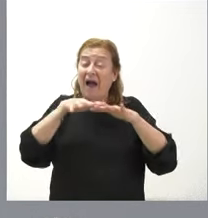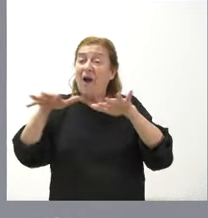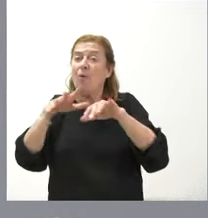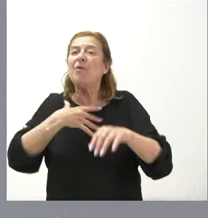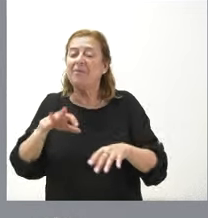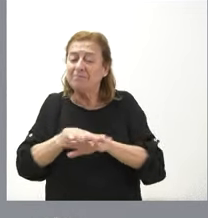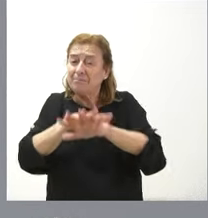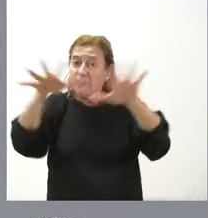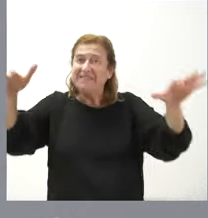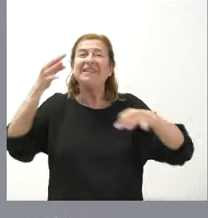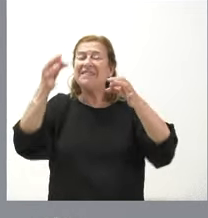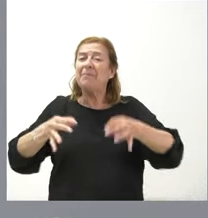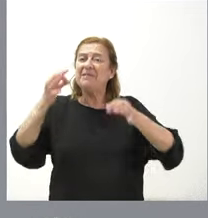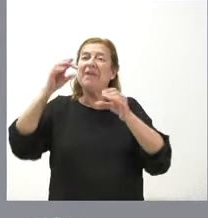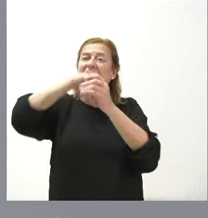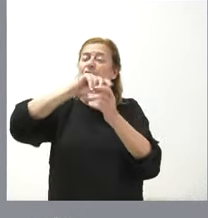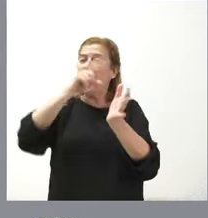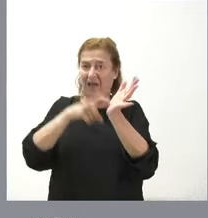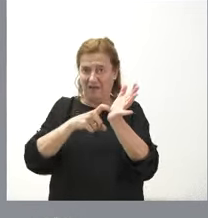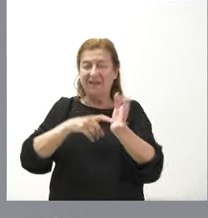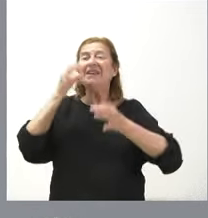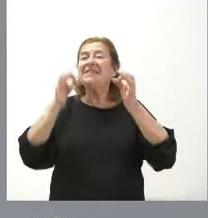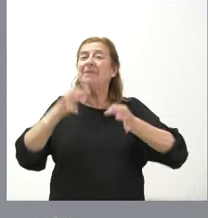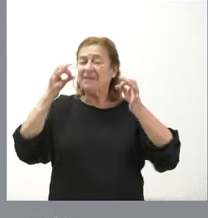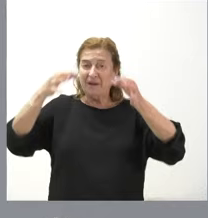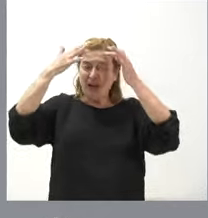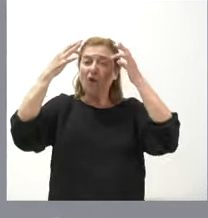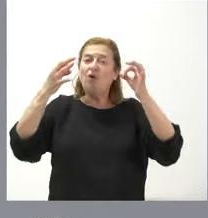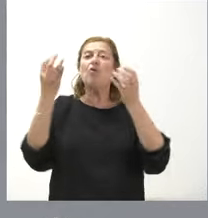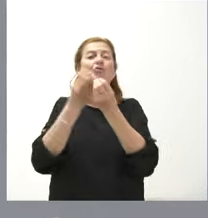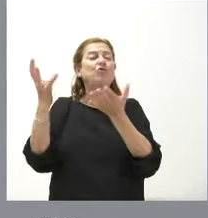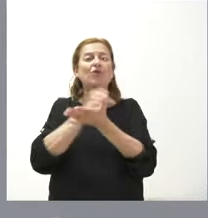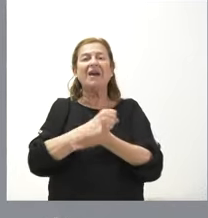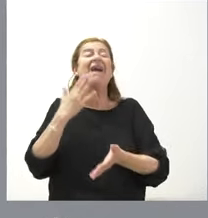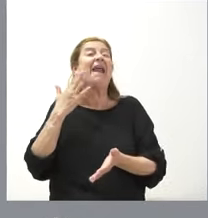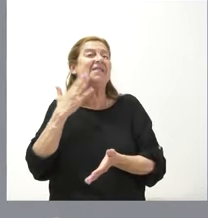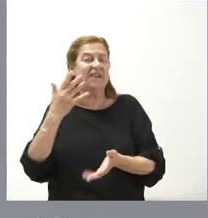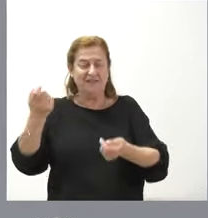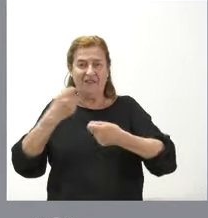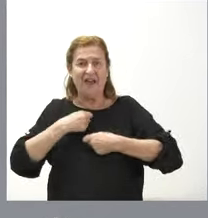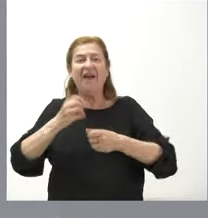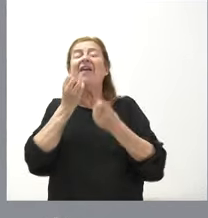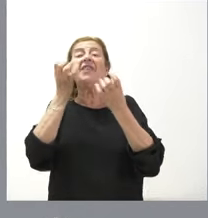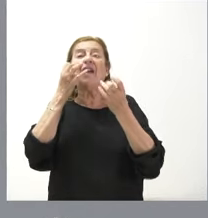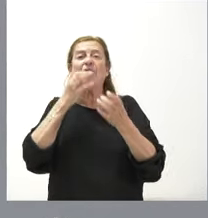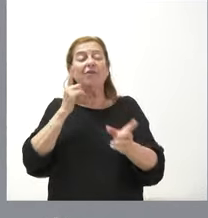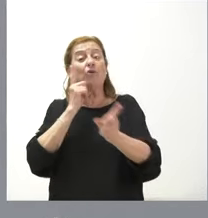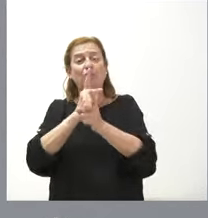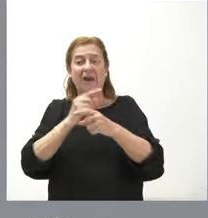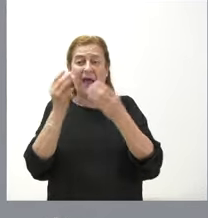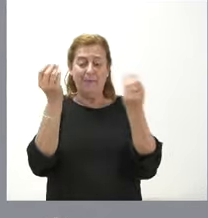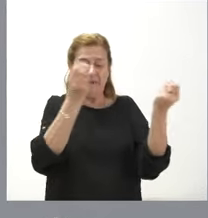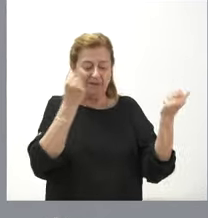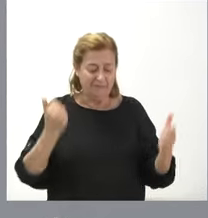de Castilla y León siempre dentro de la ley y siempre lógicamente con todas las garantías que establecen las declaraciones de impacto ambiental correspondientes